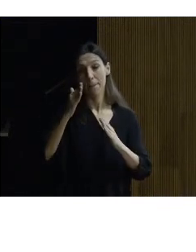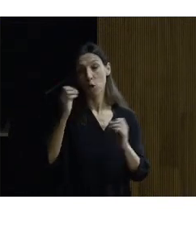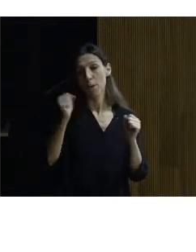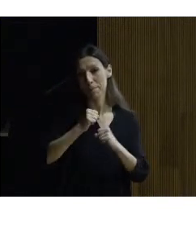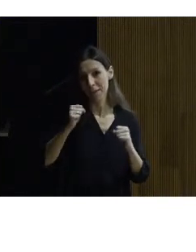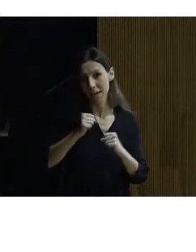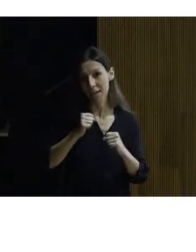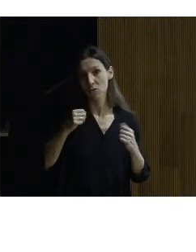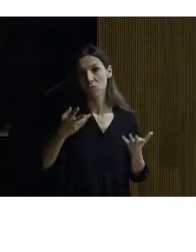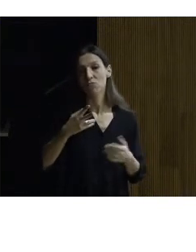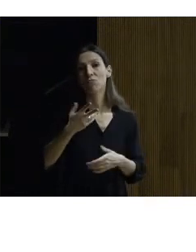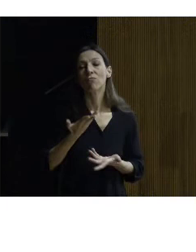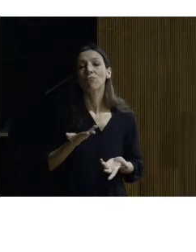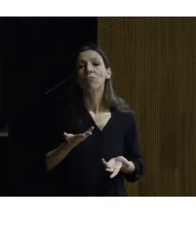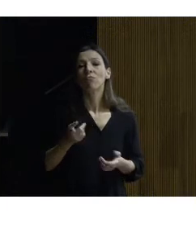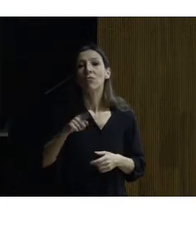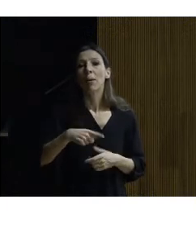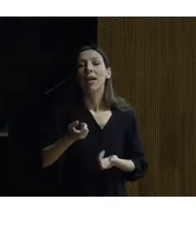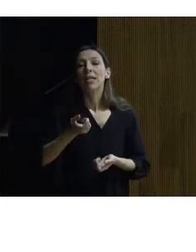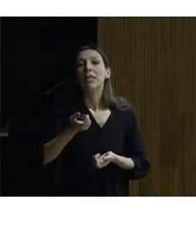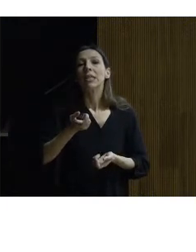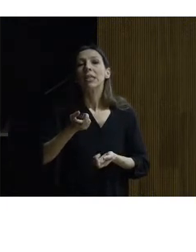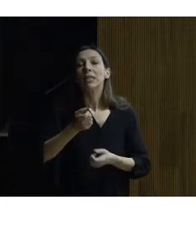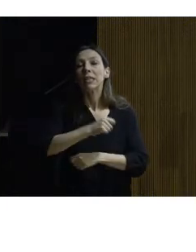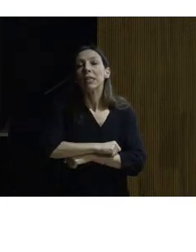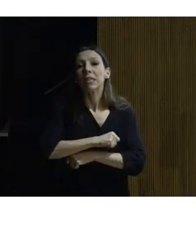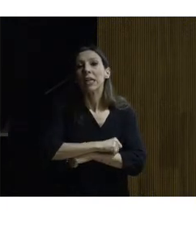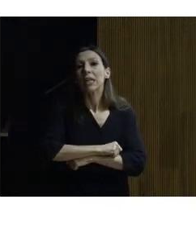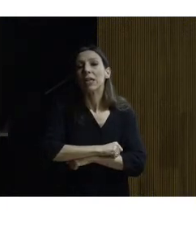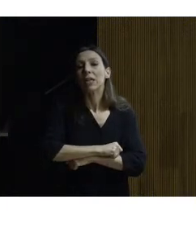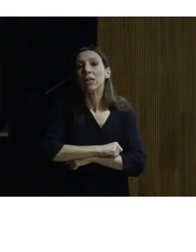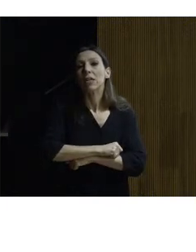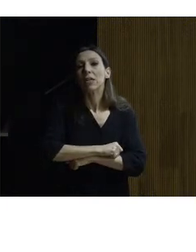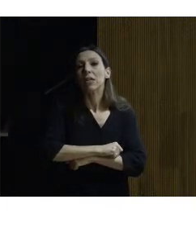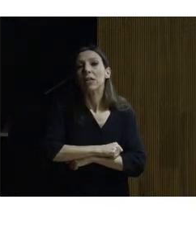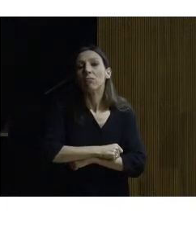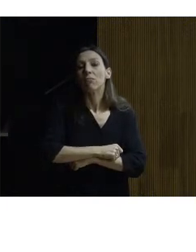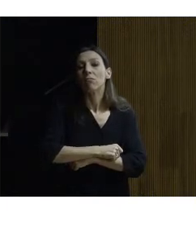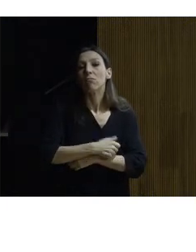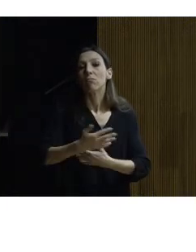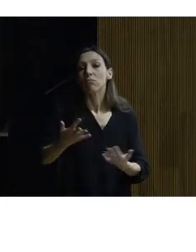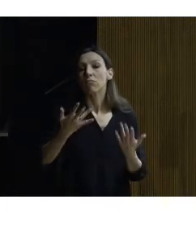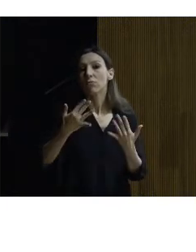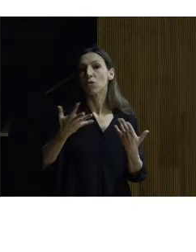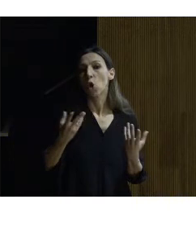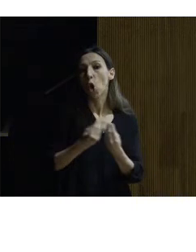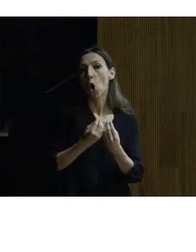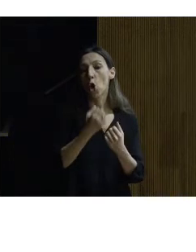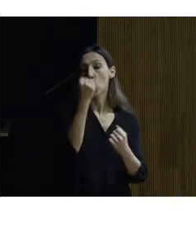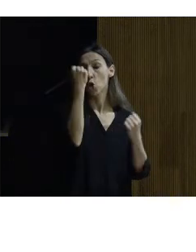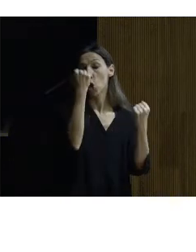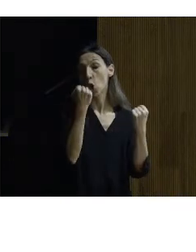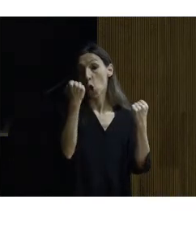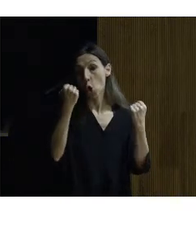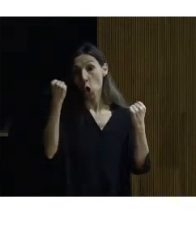con unas columnas y a ese terrazo es al que da acceso esta